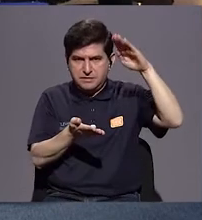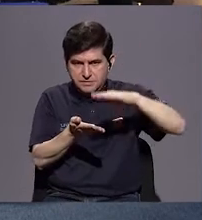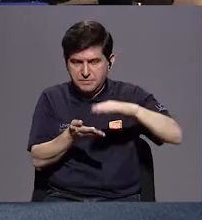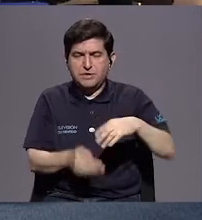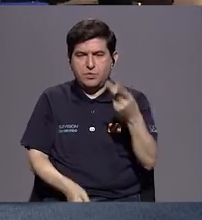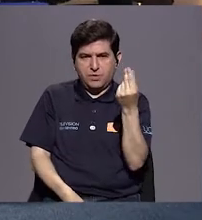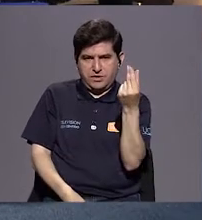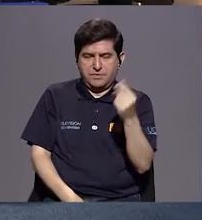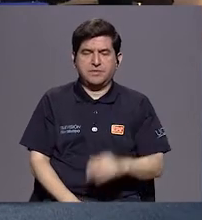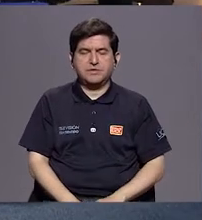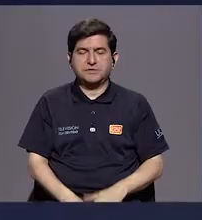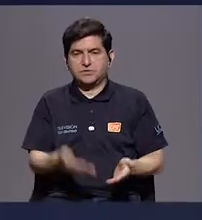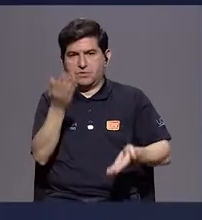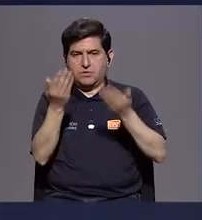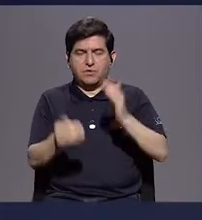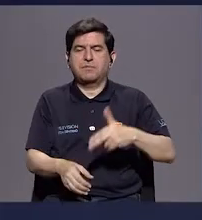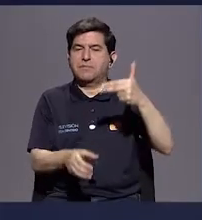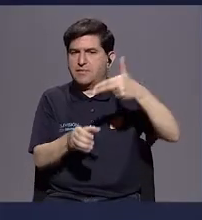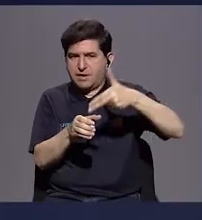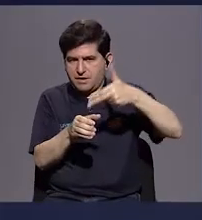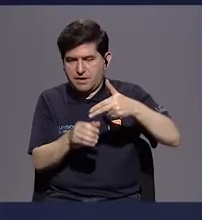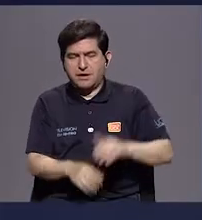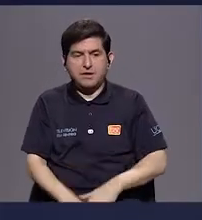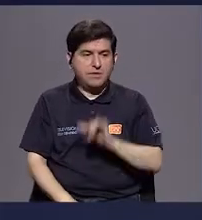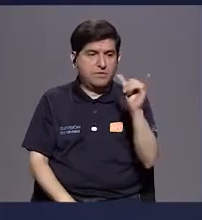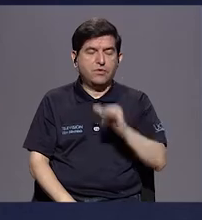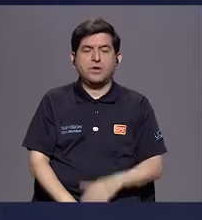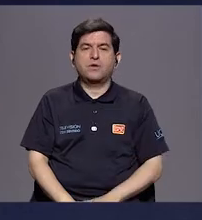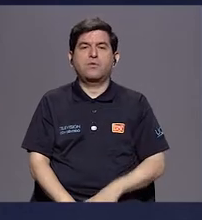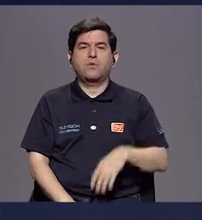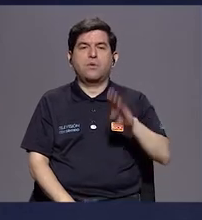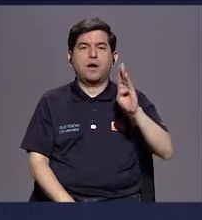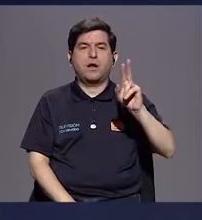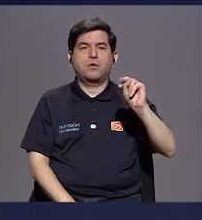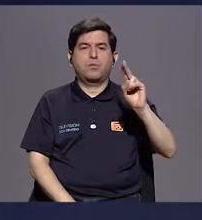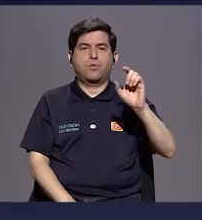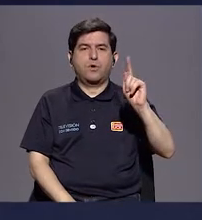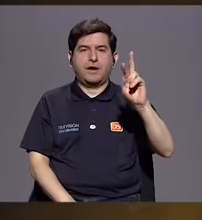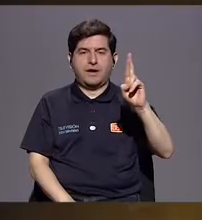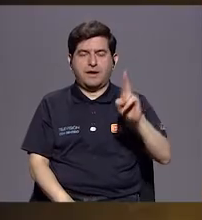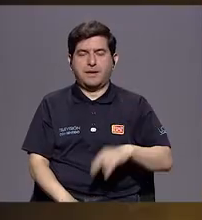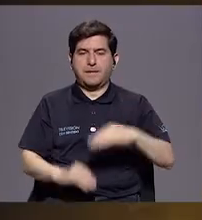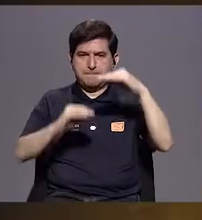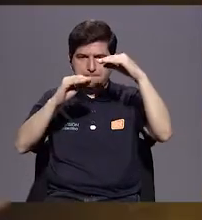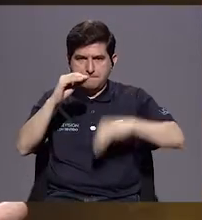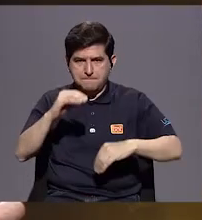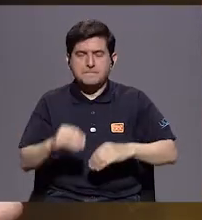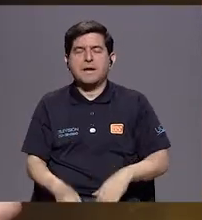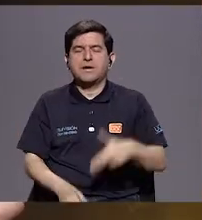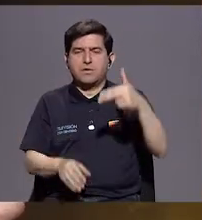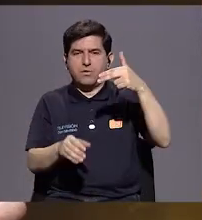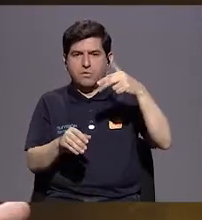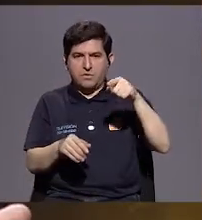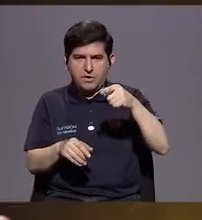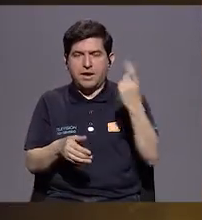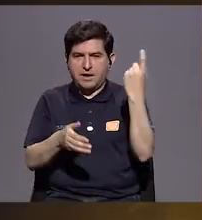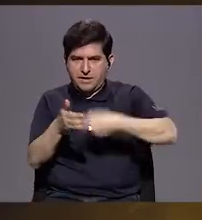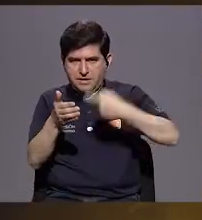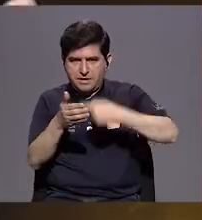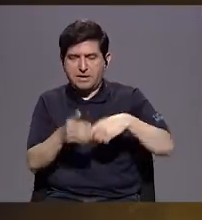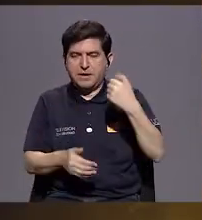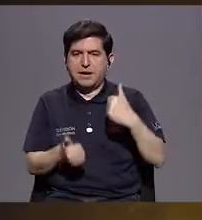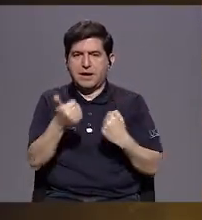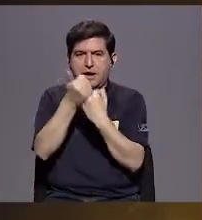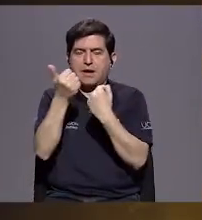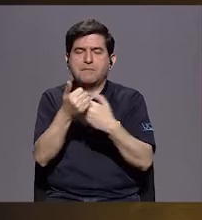impuesto menor que la gasolina. Igual con el búnker, que tiene un impuesto mucho menor para apoyar a la industria. Pero se